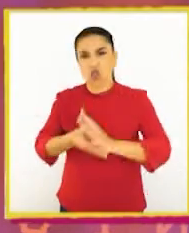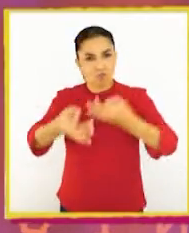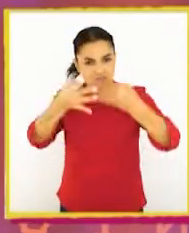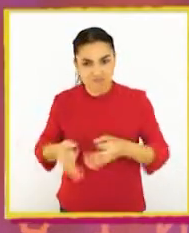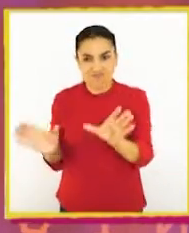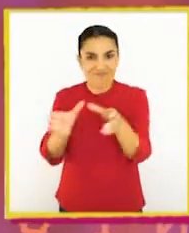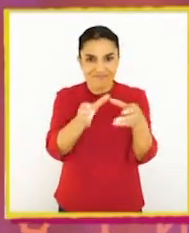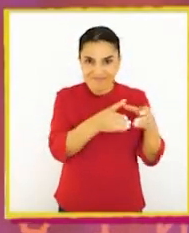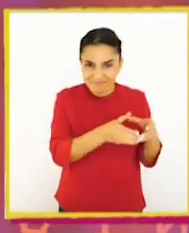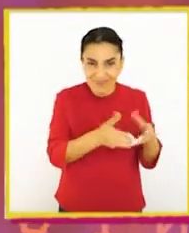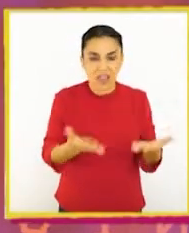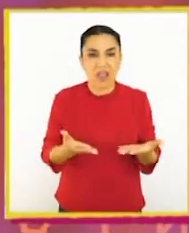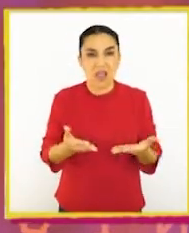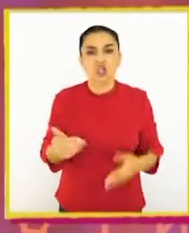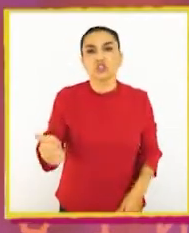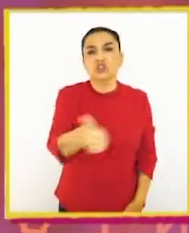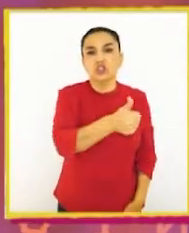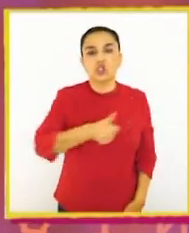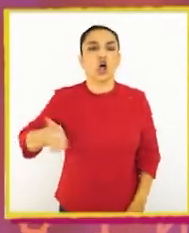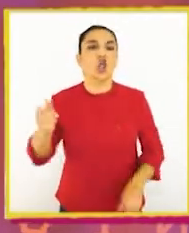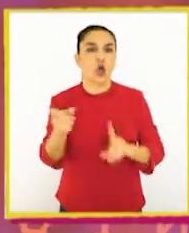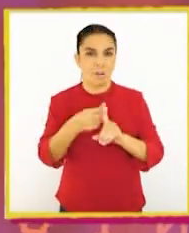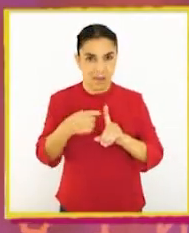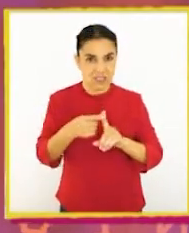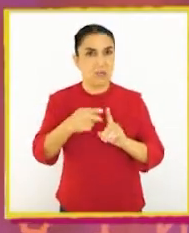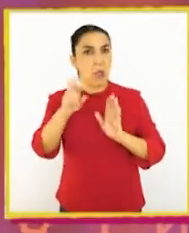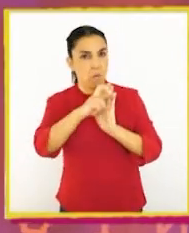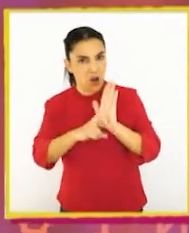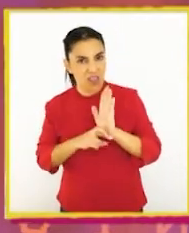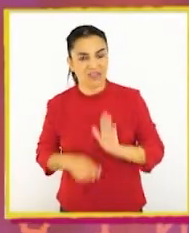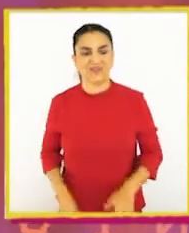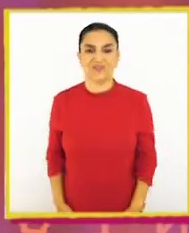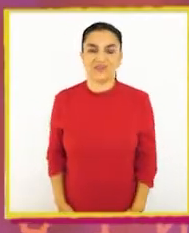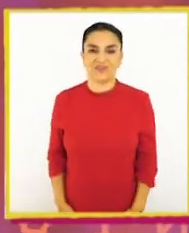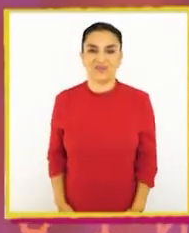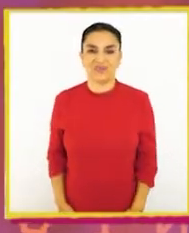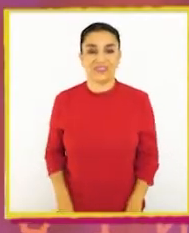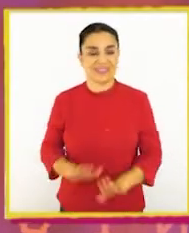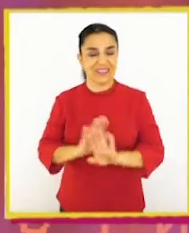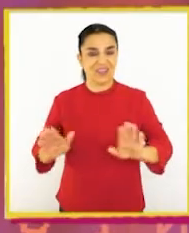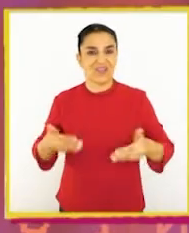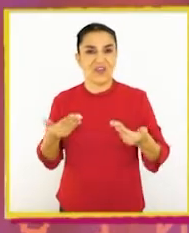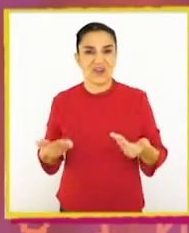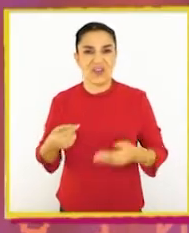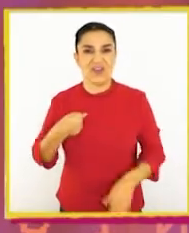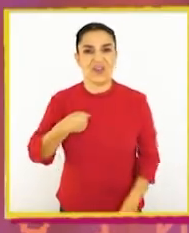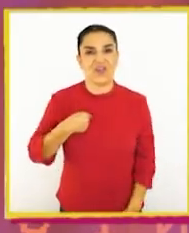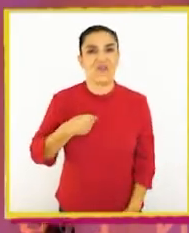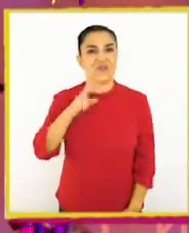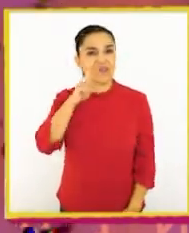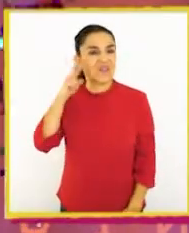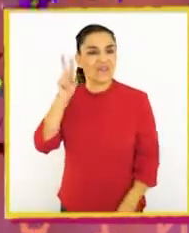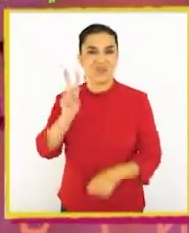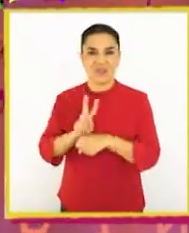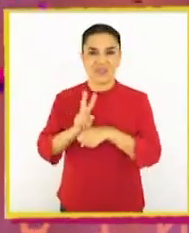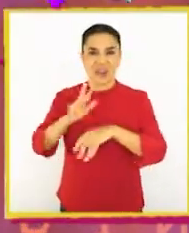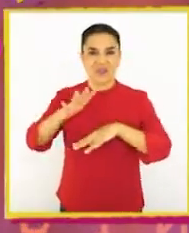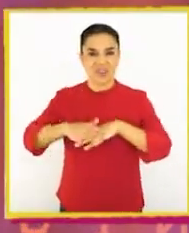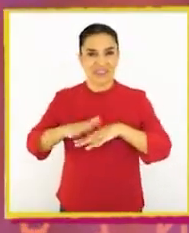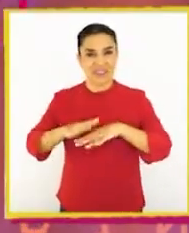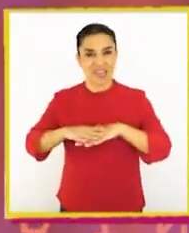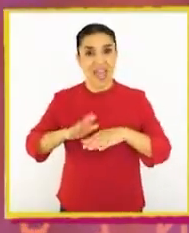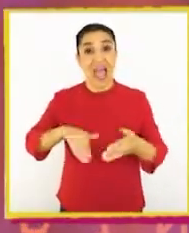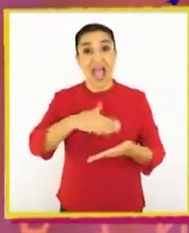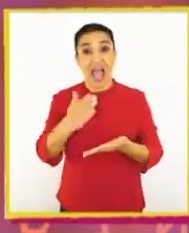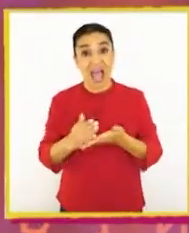organizado, por lo que todos serán parte de estos grandes proyectos. ¡Es todo por hoy! ¡Soy Vivi, su profesora de matemática!